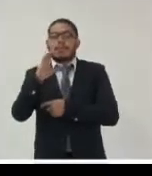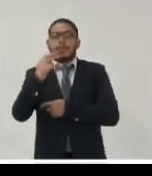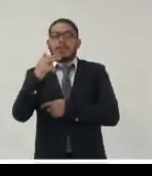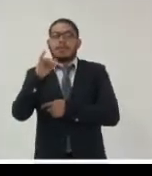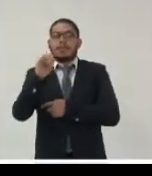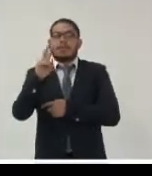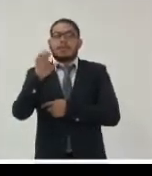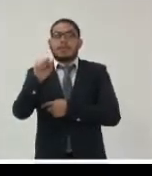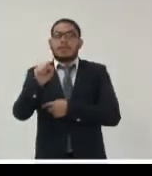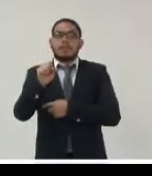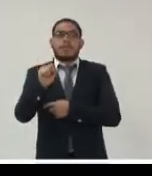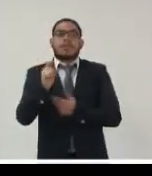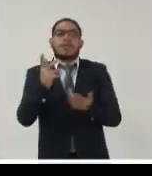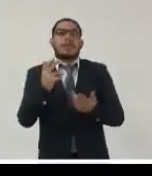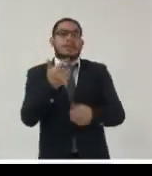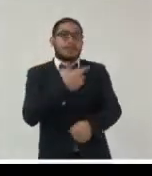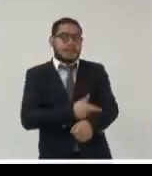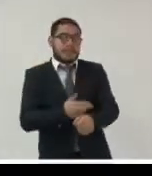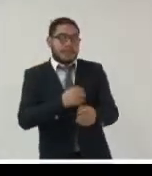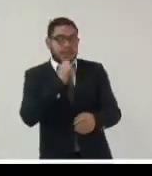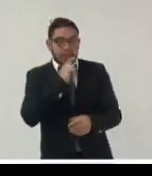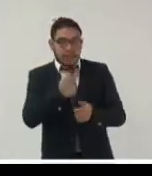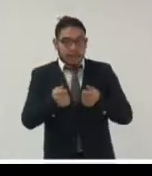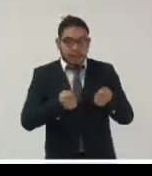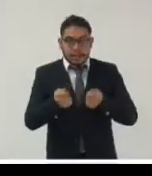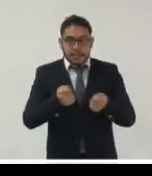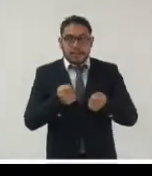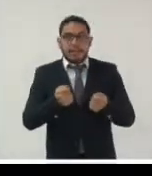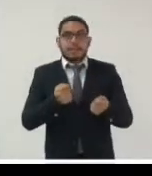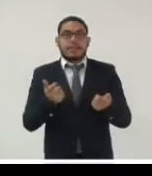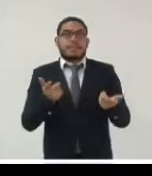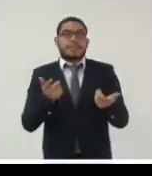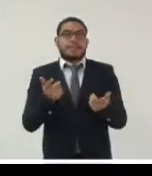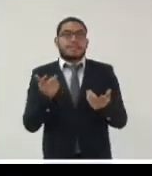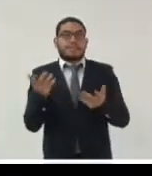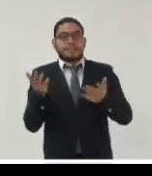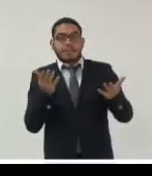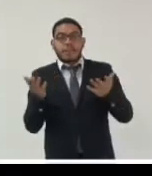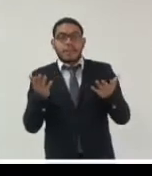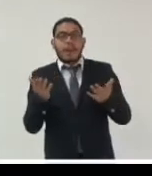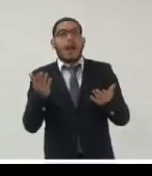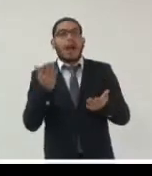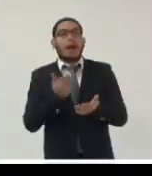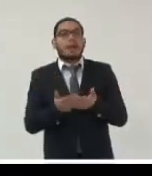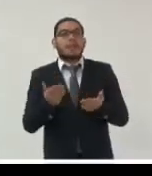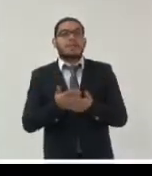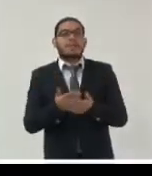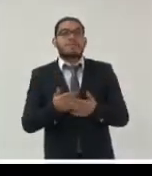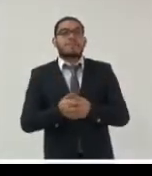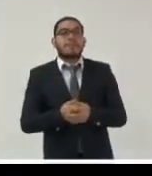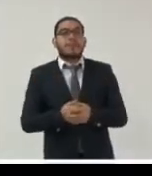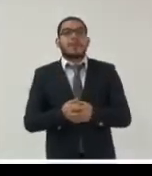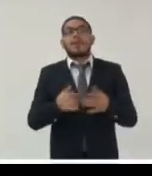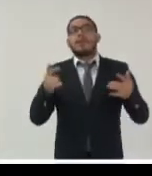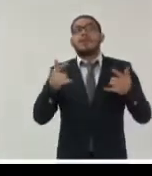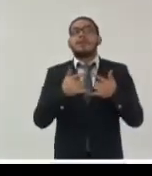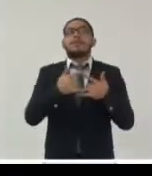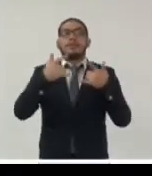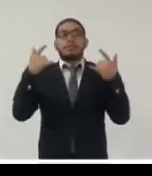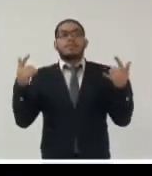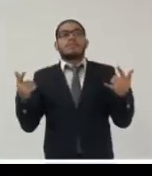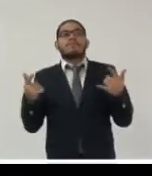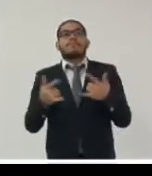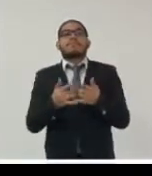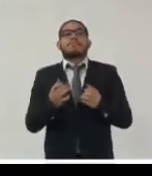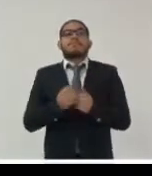de gestión de documentos de trámites intermedios y ahora históricos de archivos